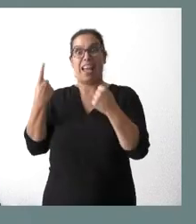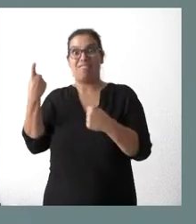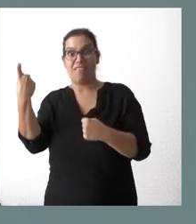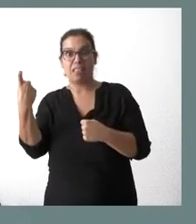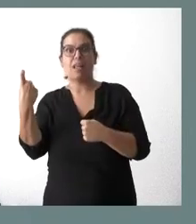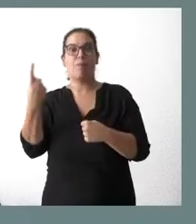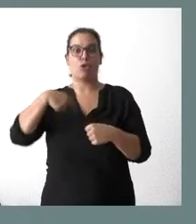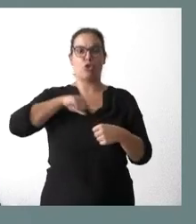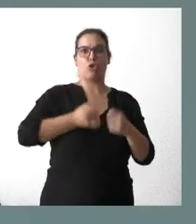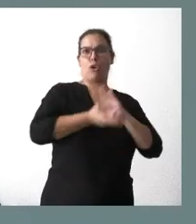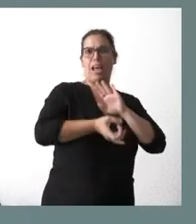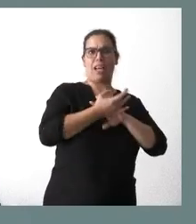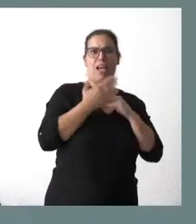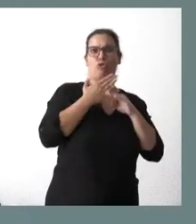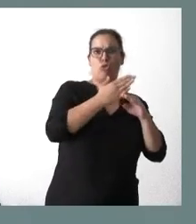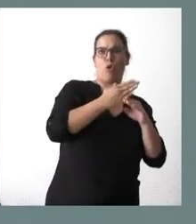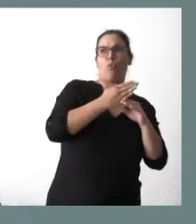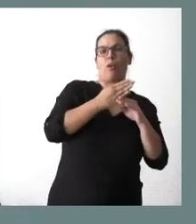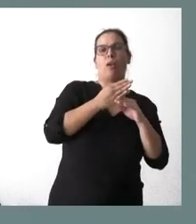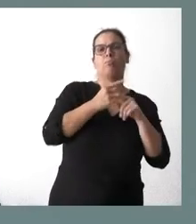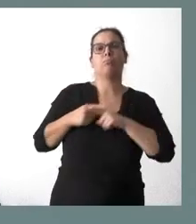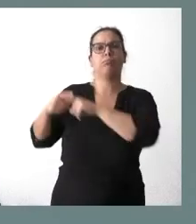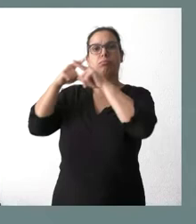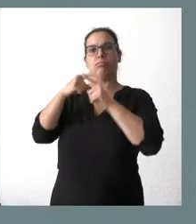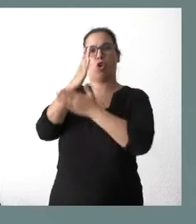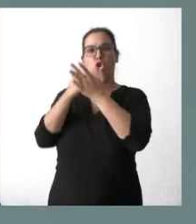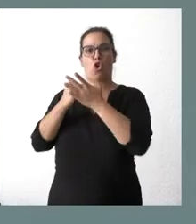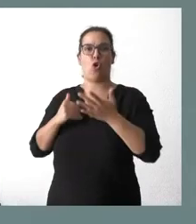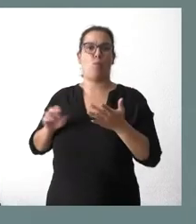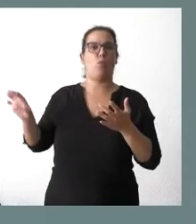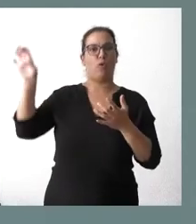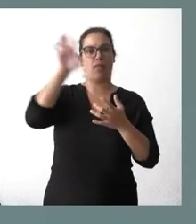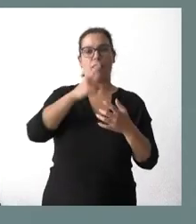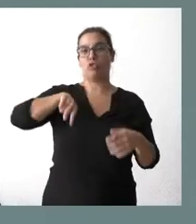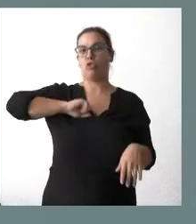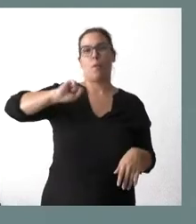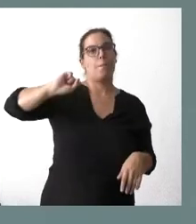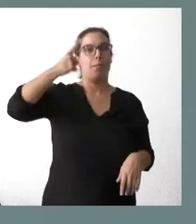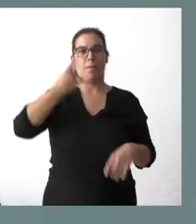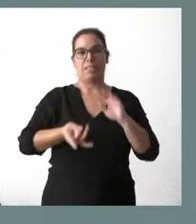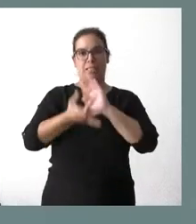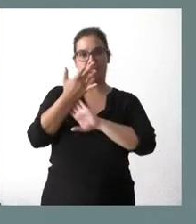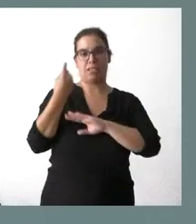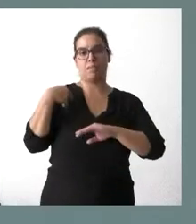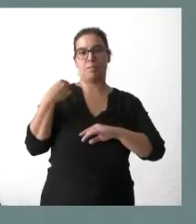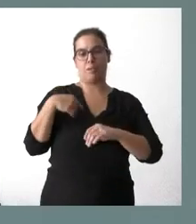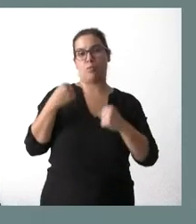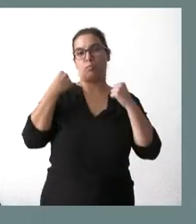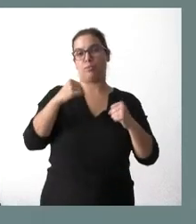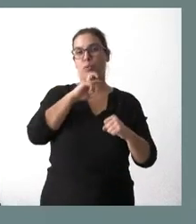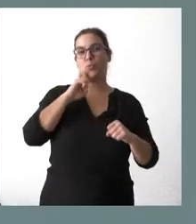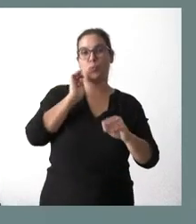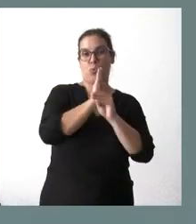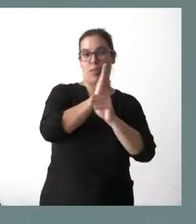autónomas. Era un ejemplo de solidaridad. Somos la comunidad autónoma líder de España en producción de energía desde fuentes renovables. Pero, en segundo lugar, somos